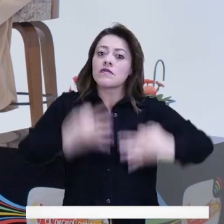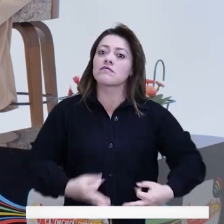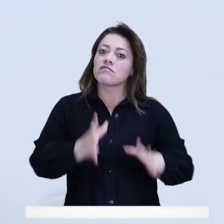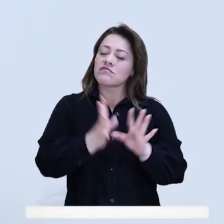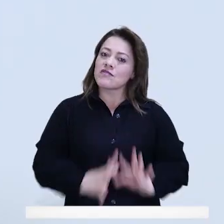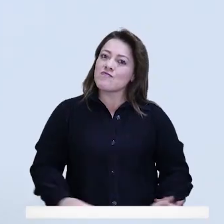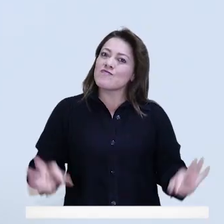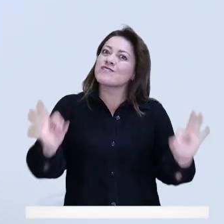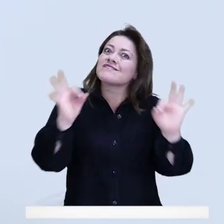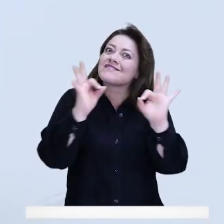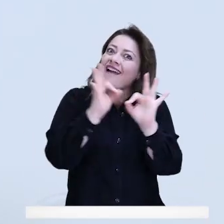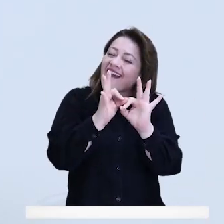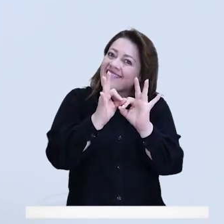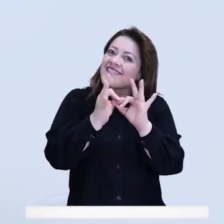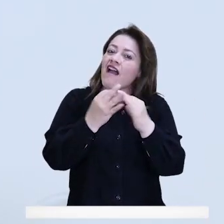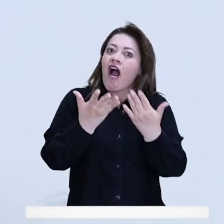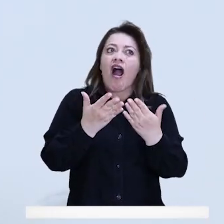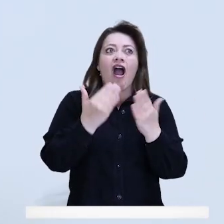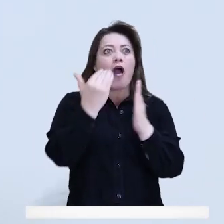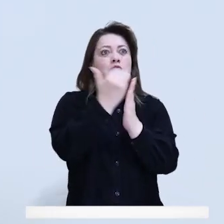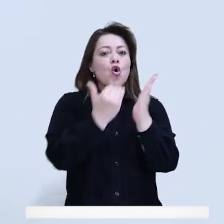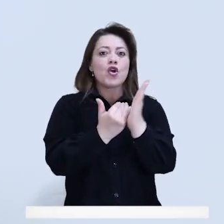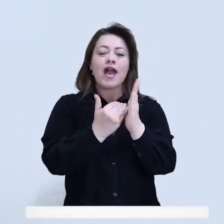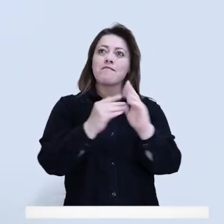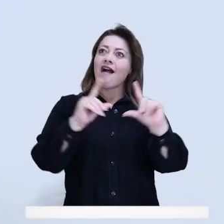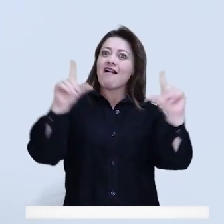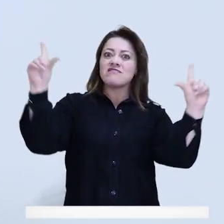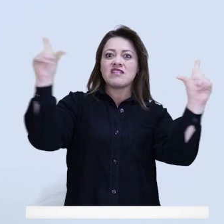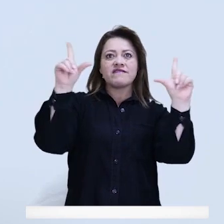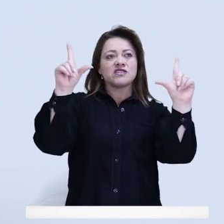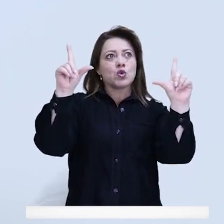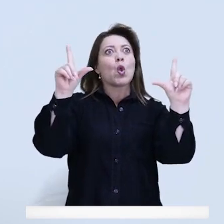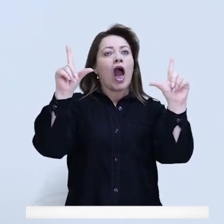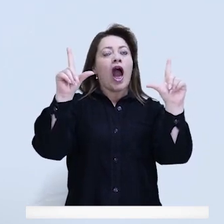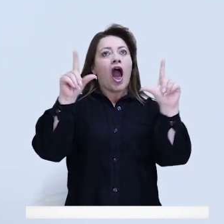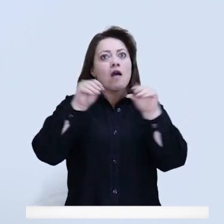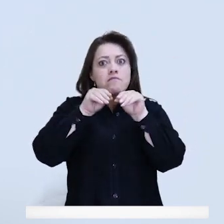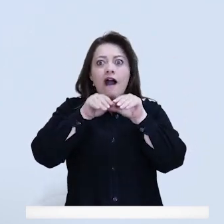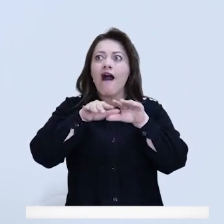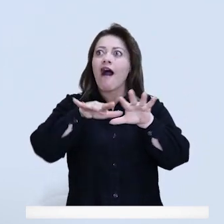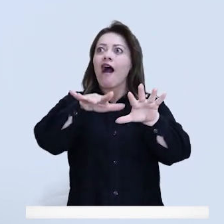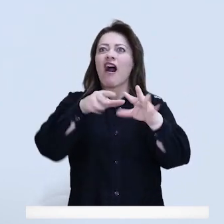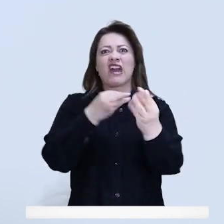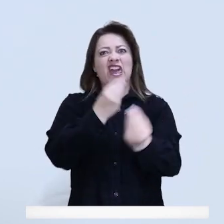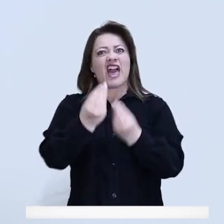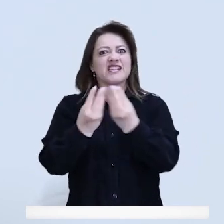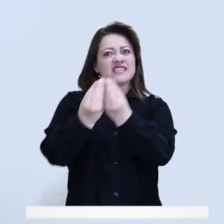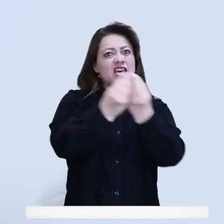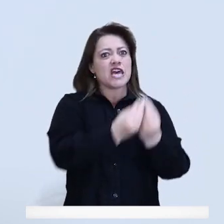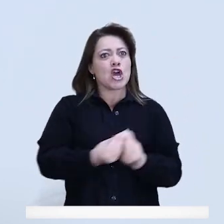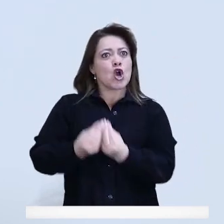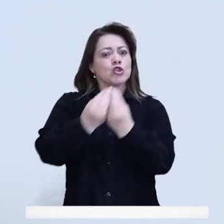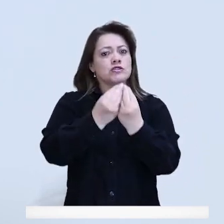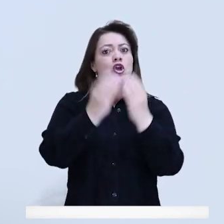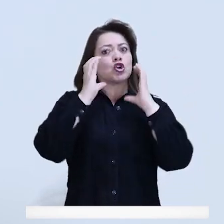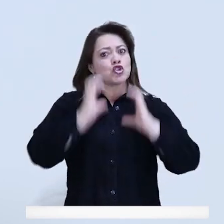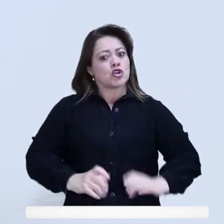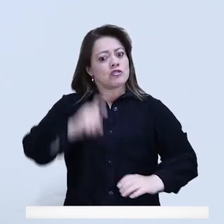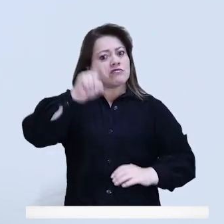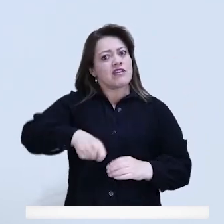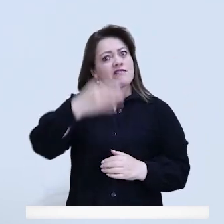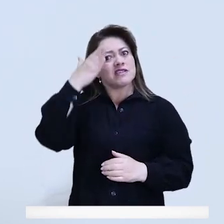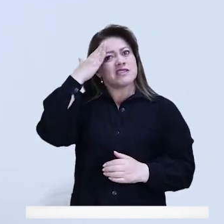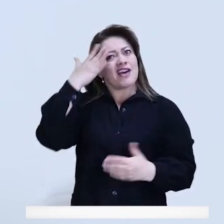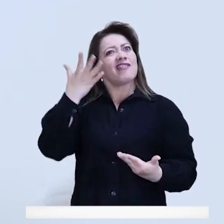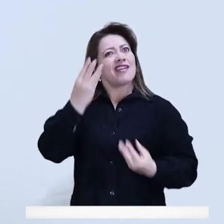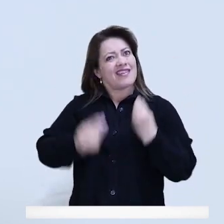invitación y de verdad me parece muy importante que tengamos un programa de parte del Consejo de Bogotá que le llegue a todas las personas y que